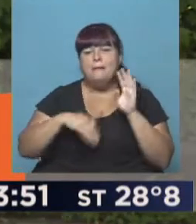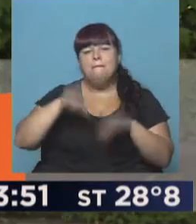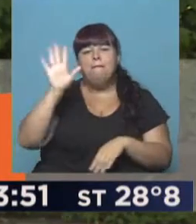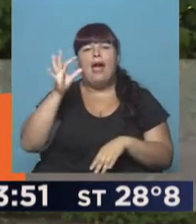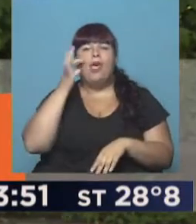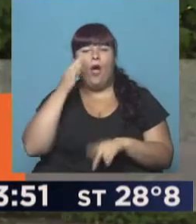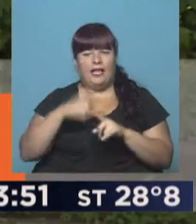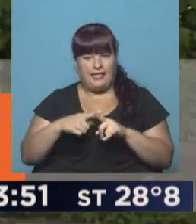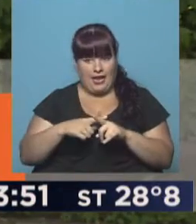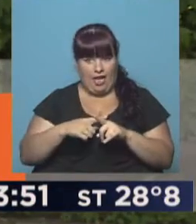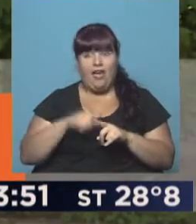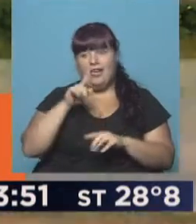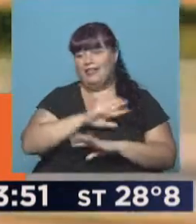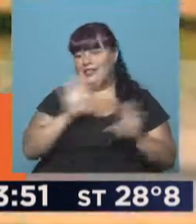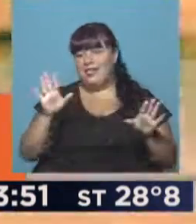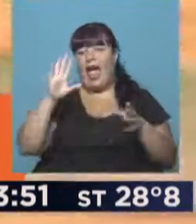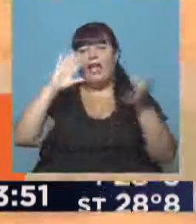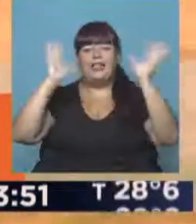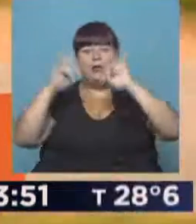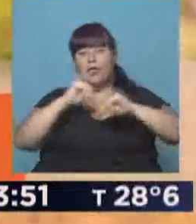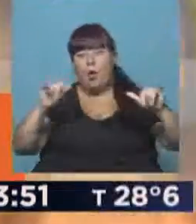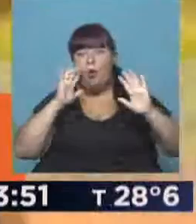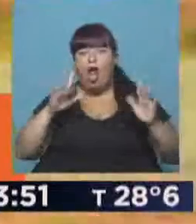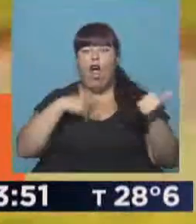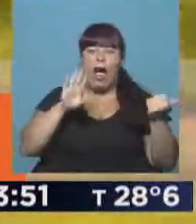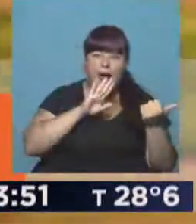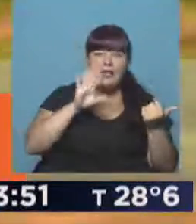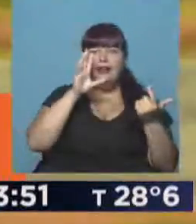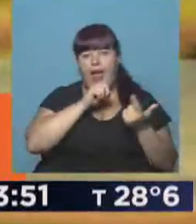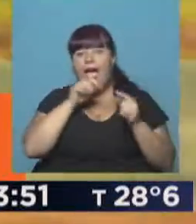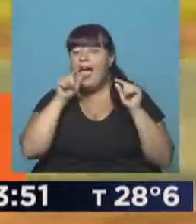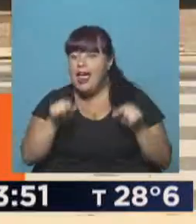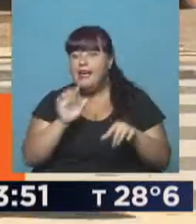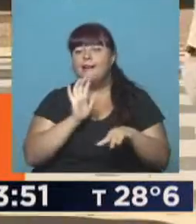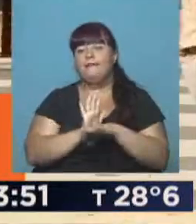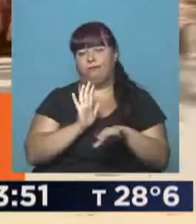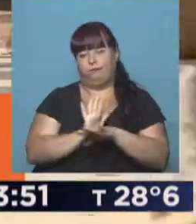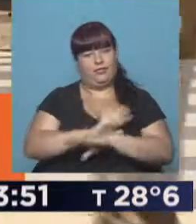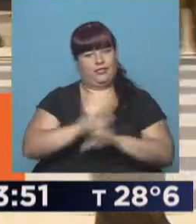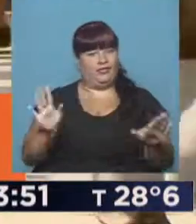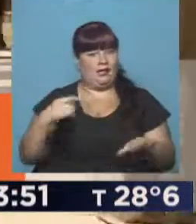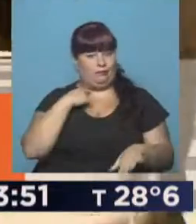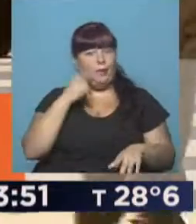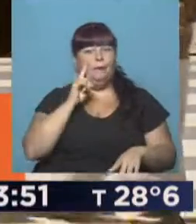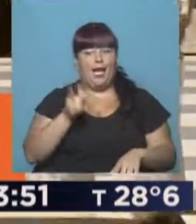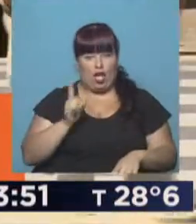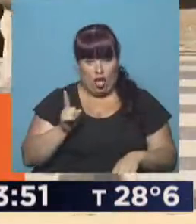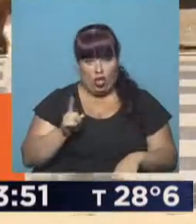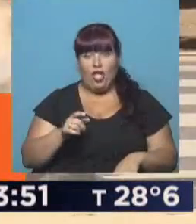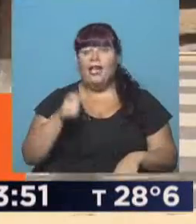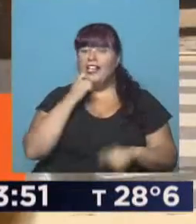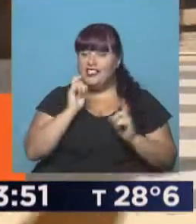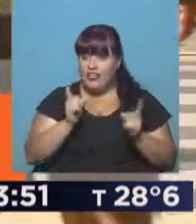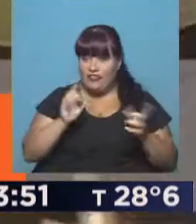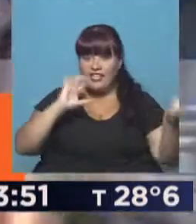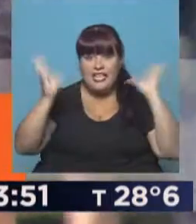menos los 40 grados, que es cuando ya los meteorólogos empiezan a decir hay alerta amarilla, alerta naranja, ahí significa que ya estamos en riesgo. Si esto se mantiene,